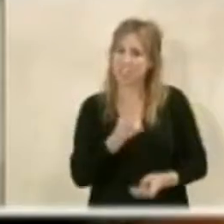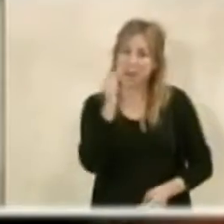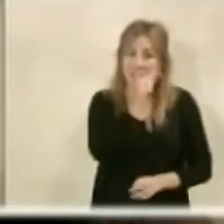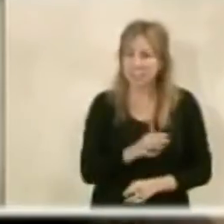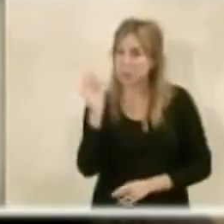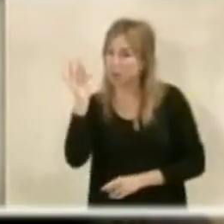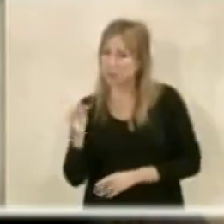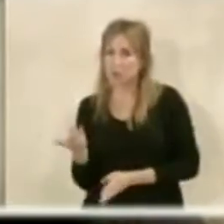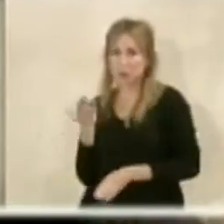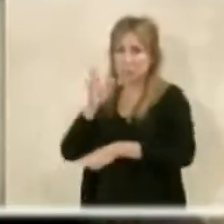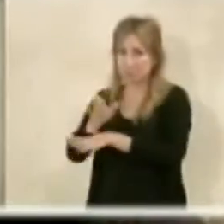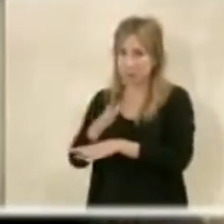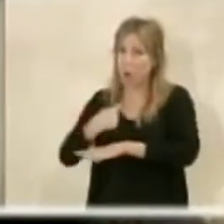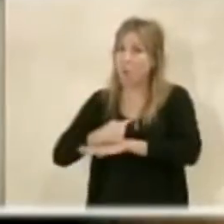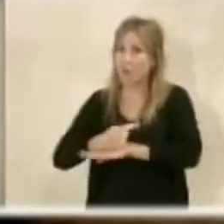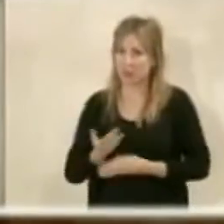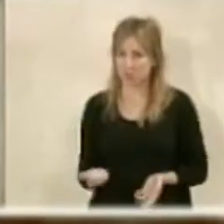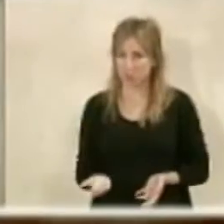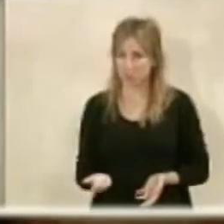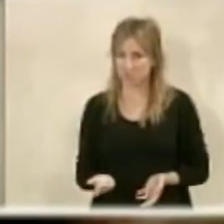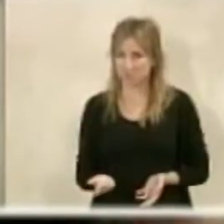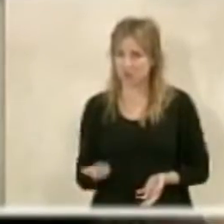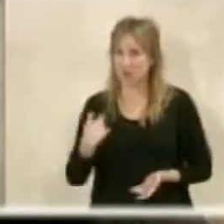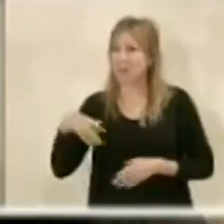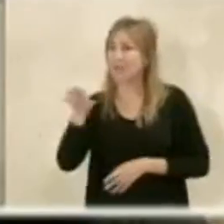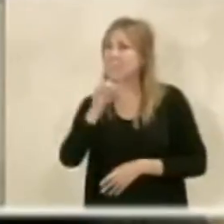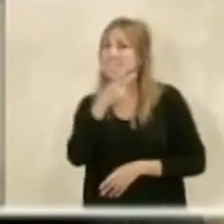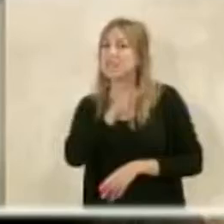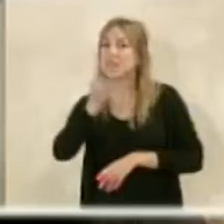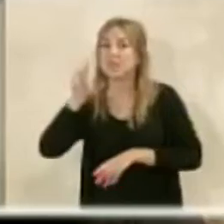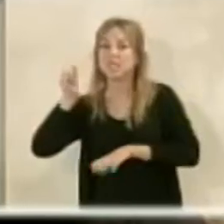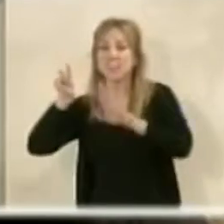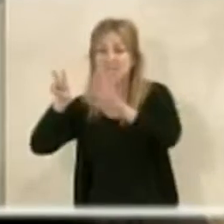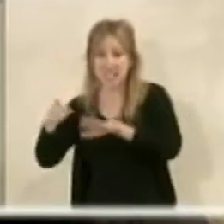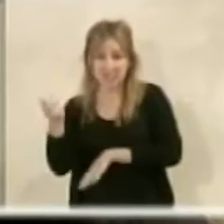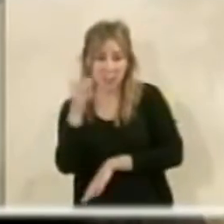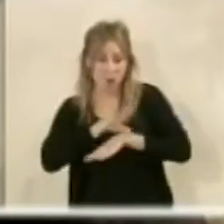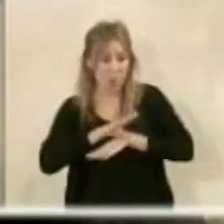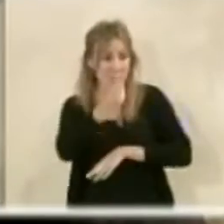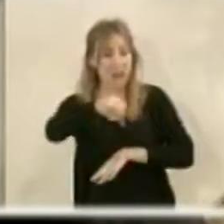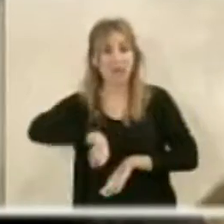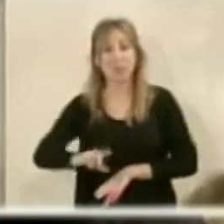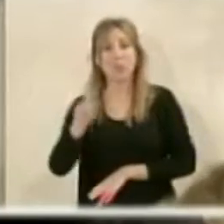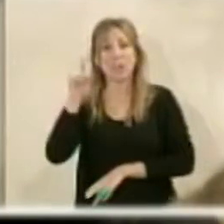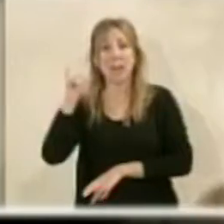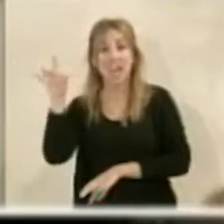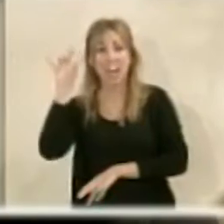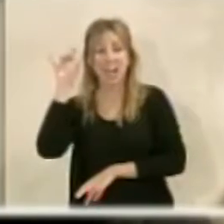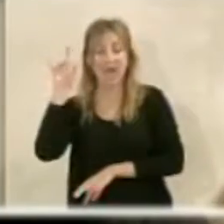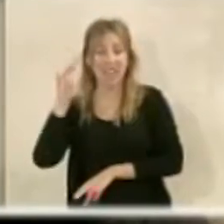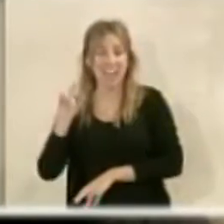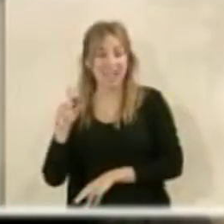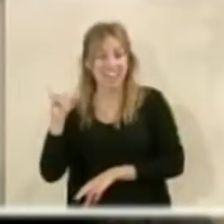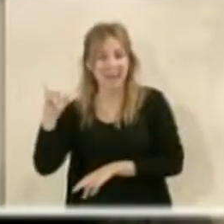contras. ¿O es que usted pretendía que los 27 concejales y todos nos pusiéramos a aplaudir porque viene IKEA, el gran